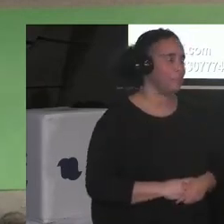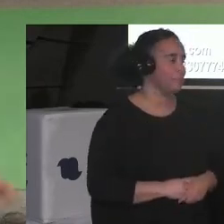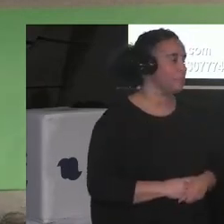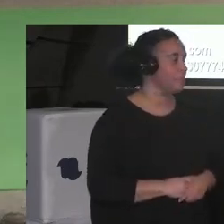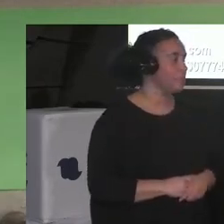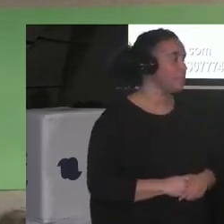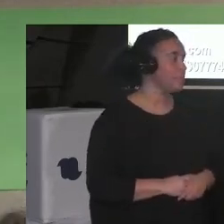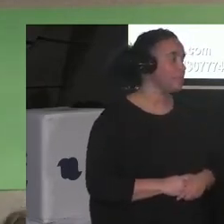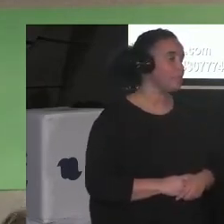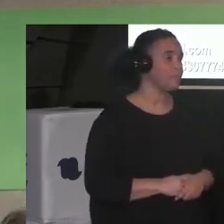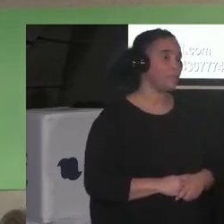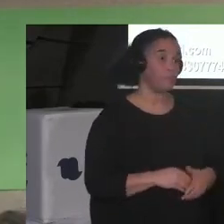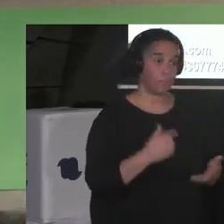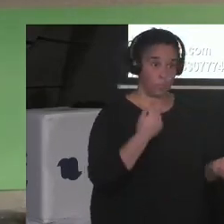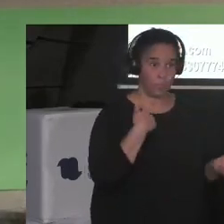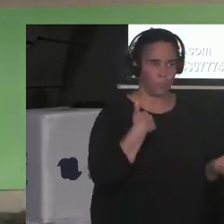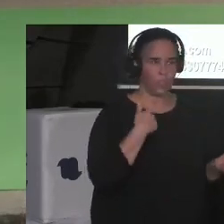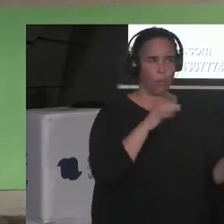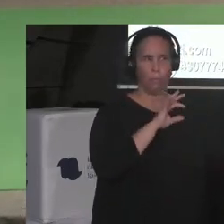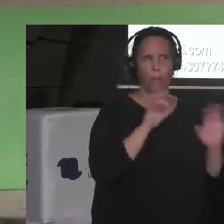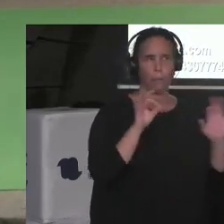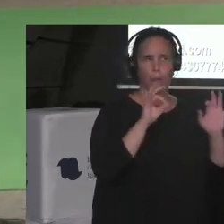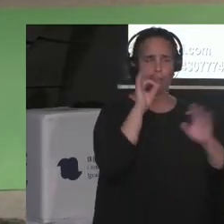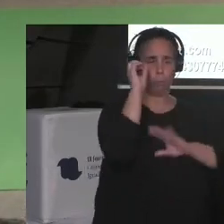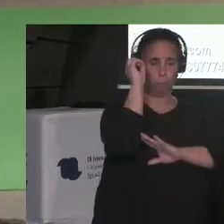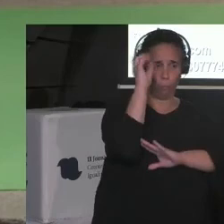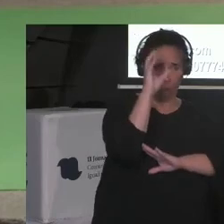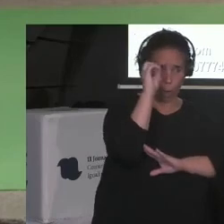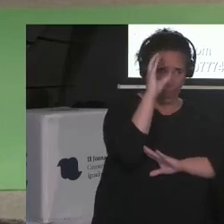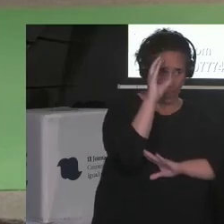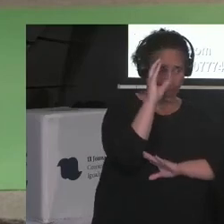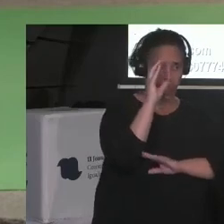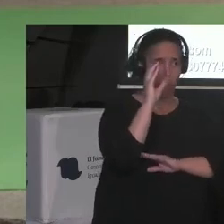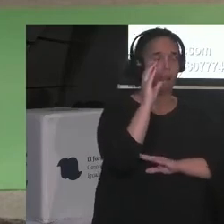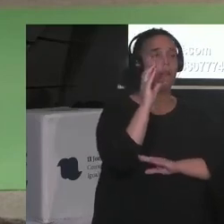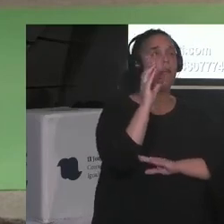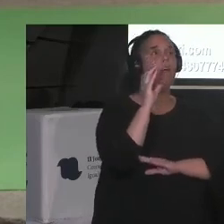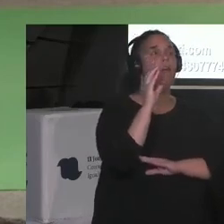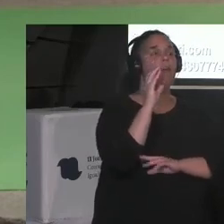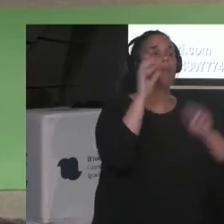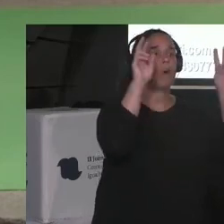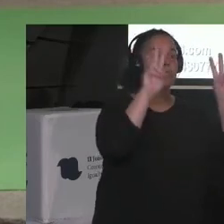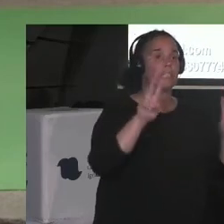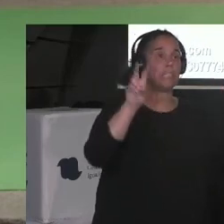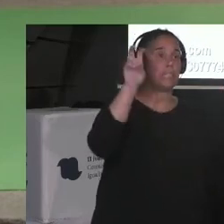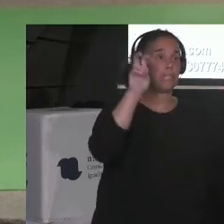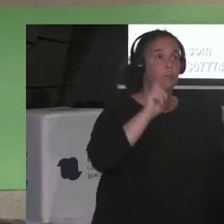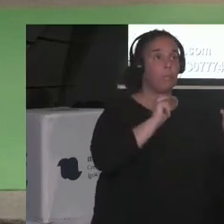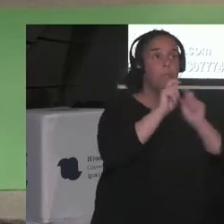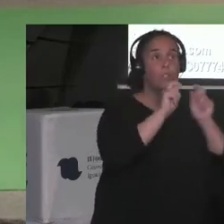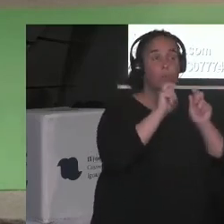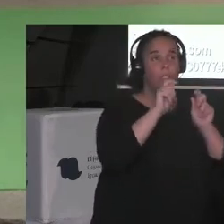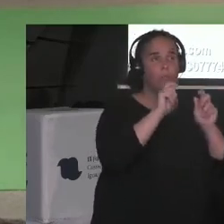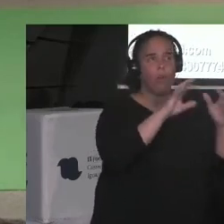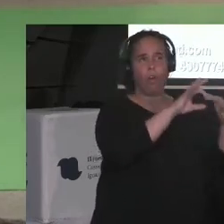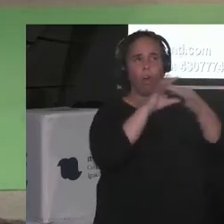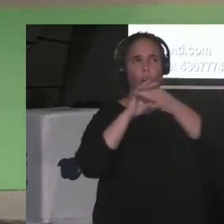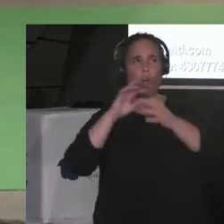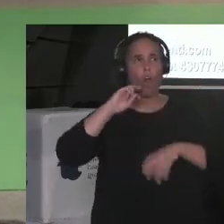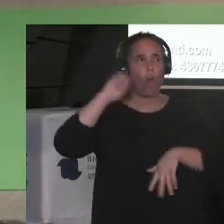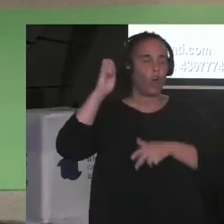Cuando propuse esta ponencia, bajo ese título, Periodismo de Otras Guerras,